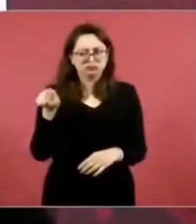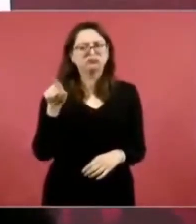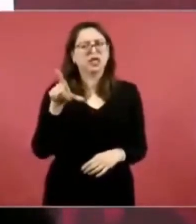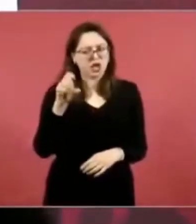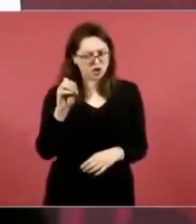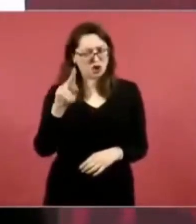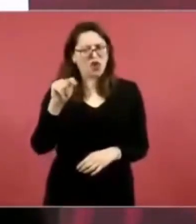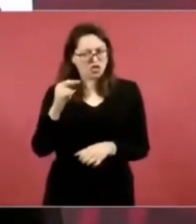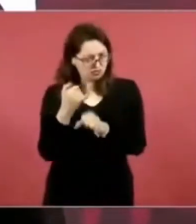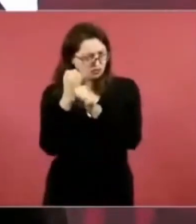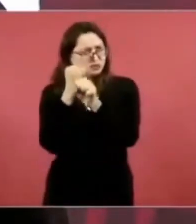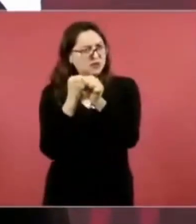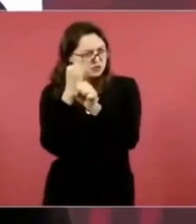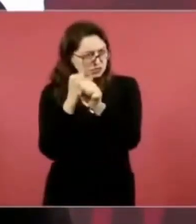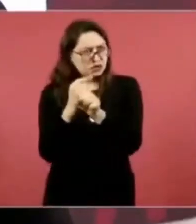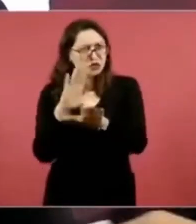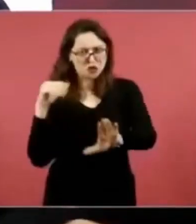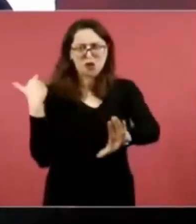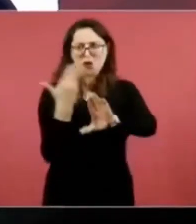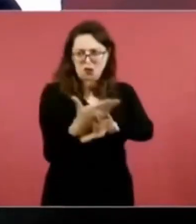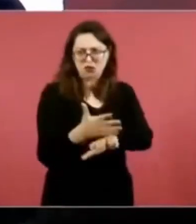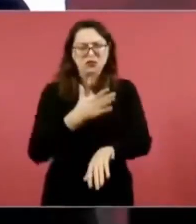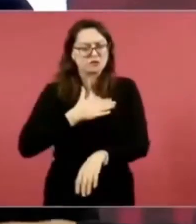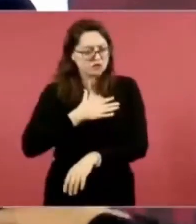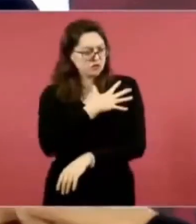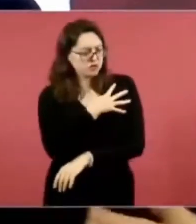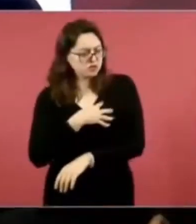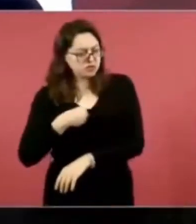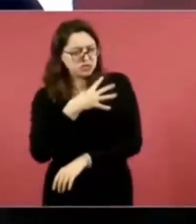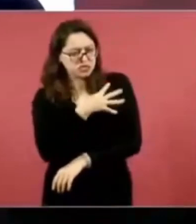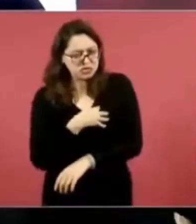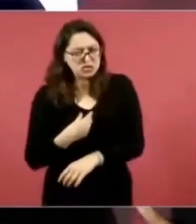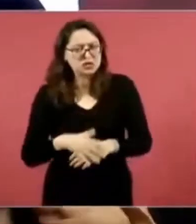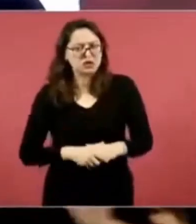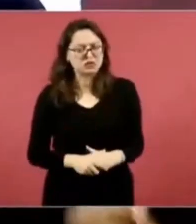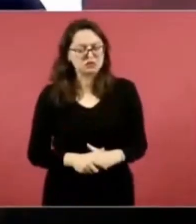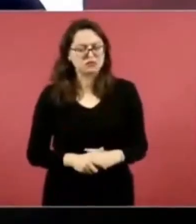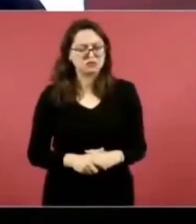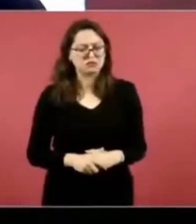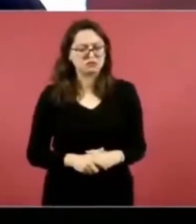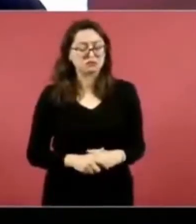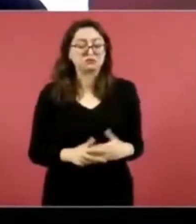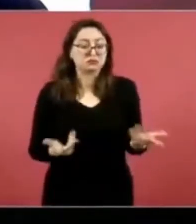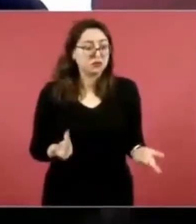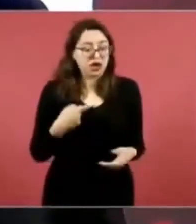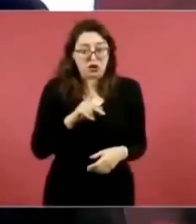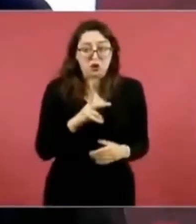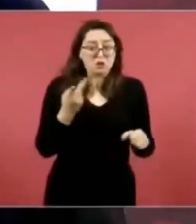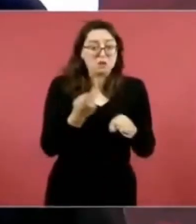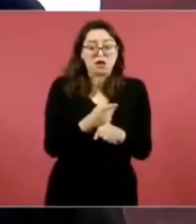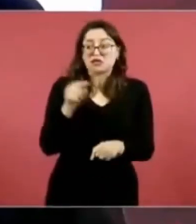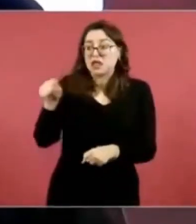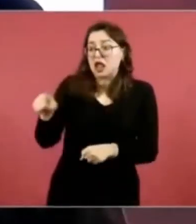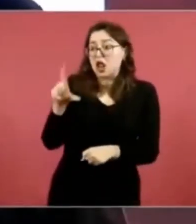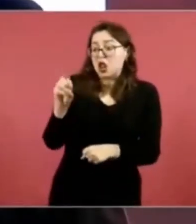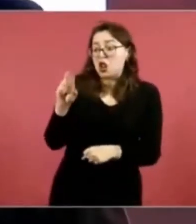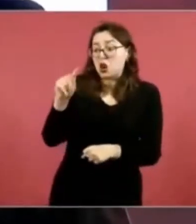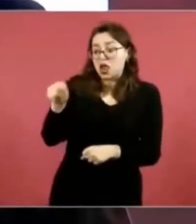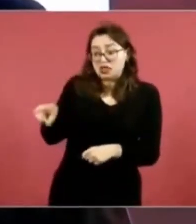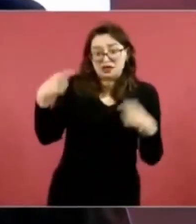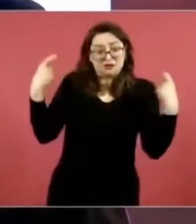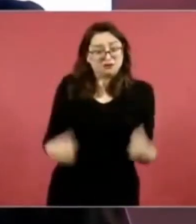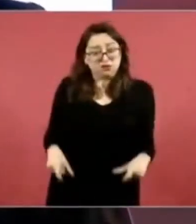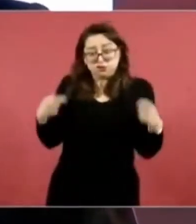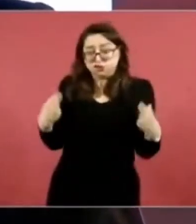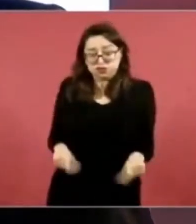de que hay cosas como la riqueza que no se puede ocultar. Así es.